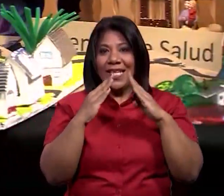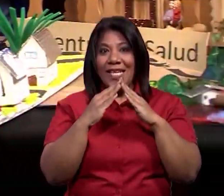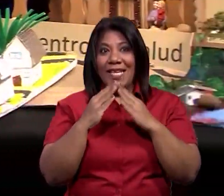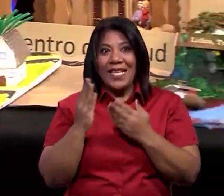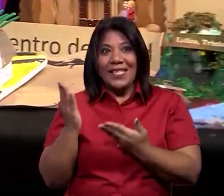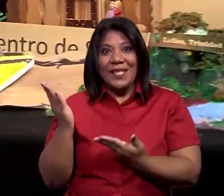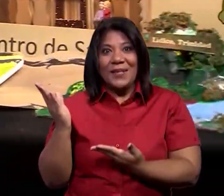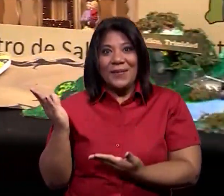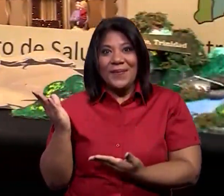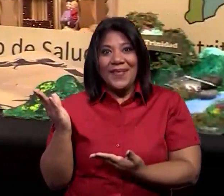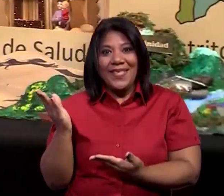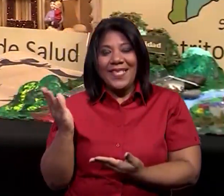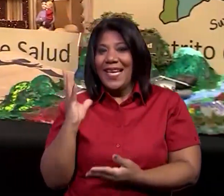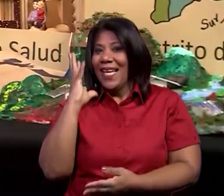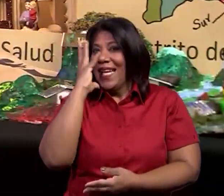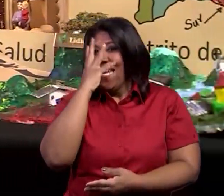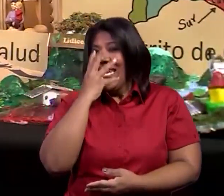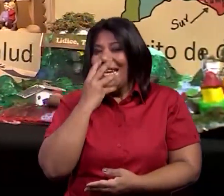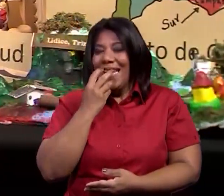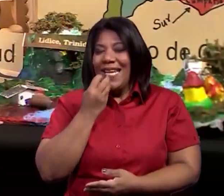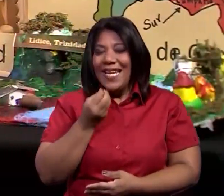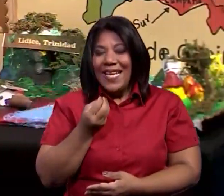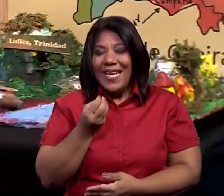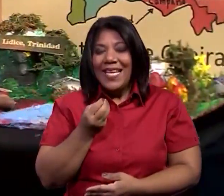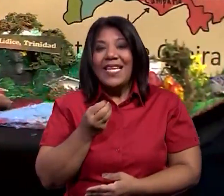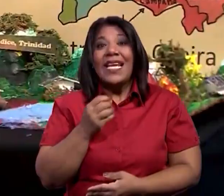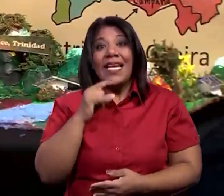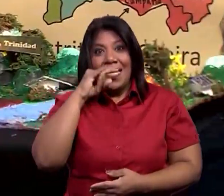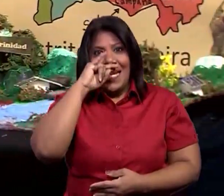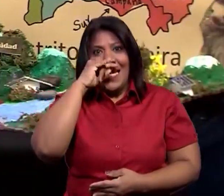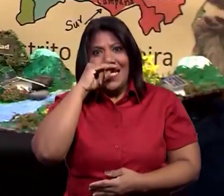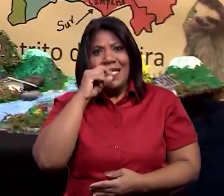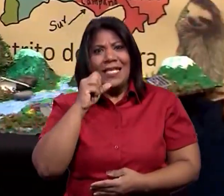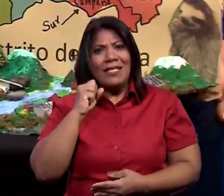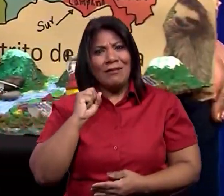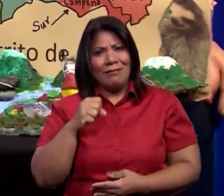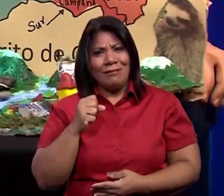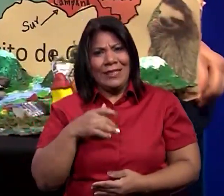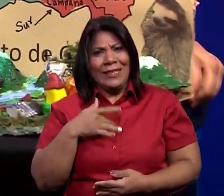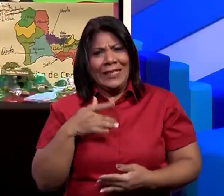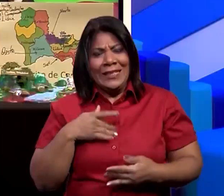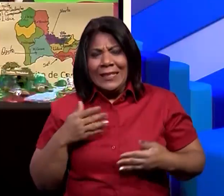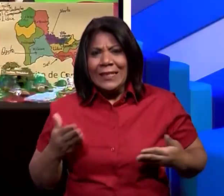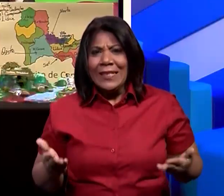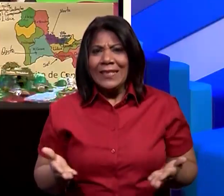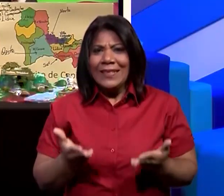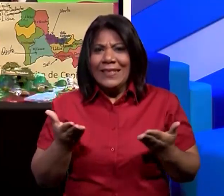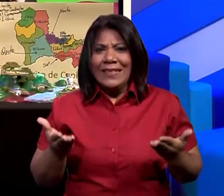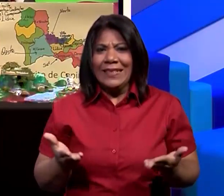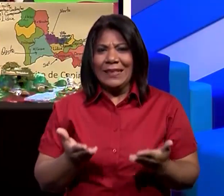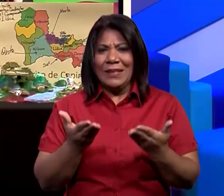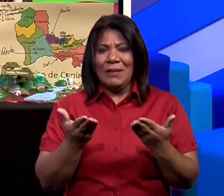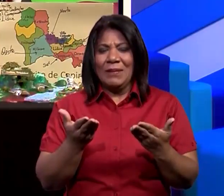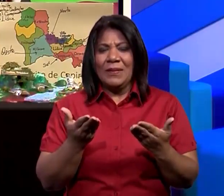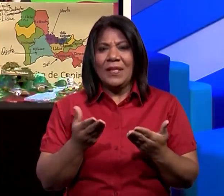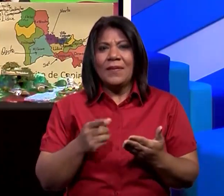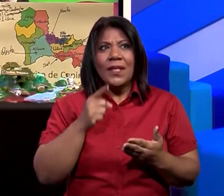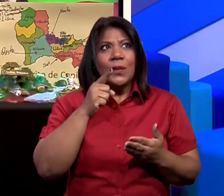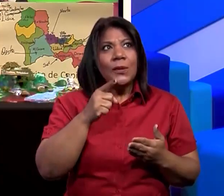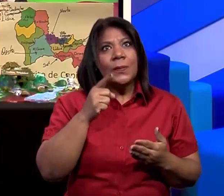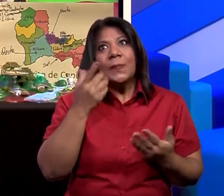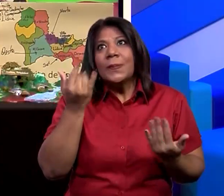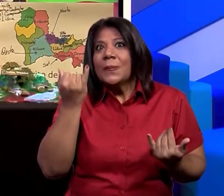maquetas y que el niño con esa motivación, esa creatividad que ustedes tengan en casa con ellos,